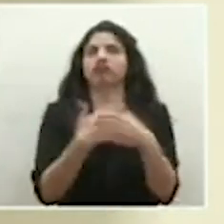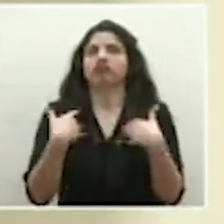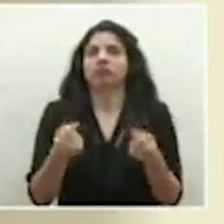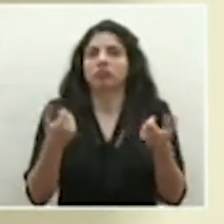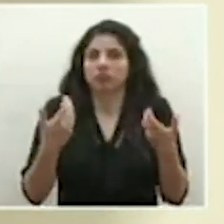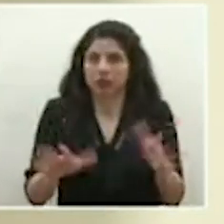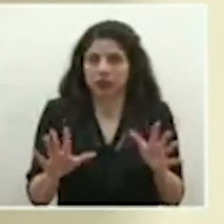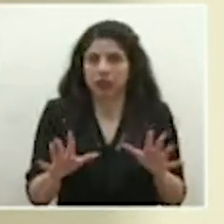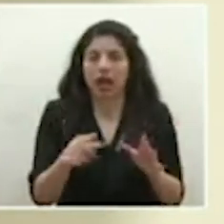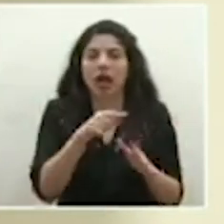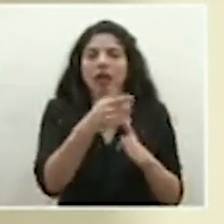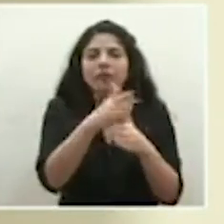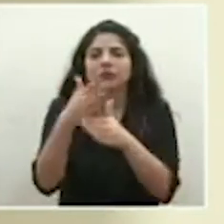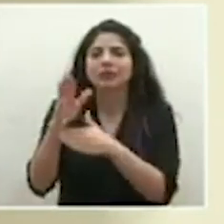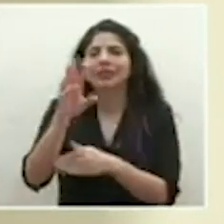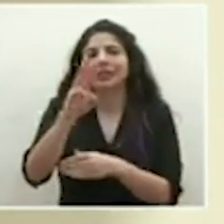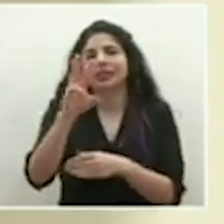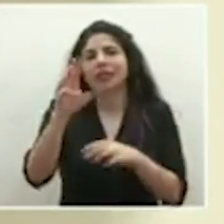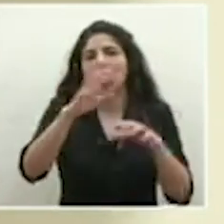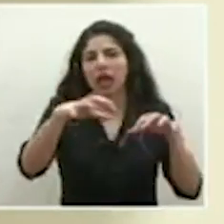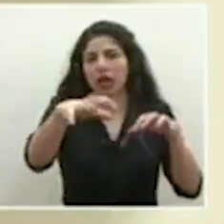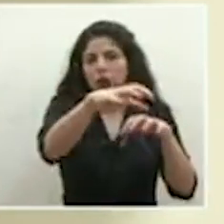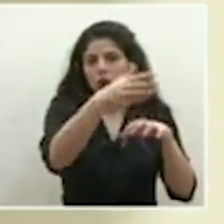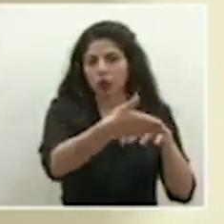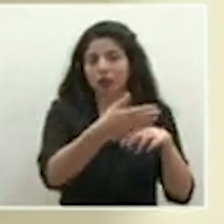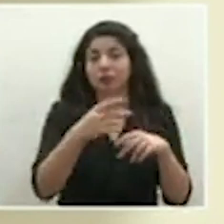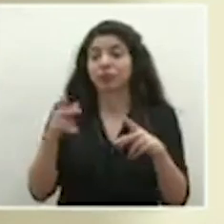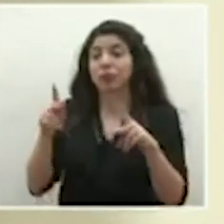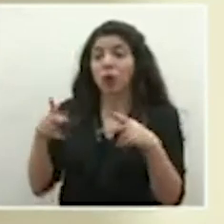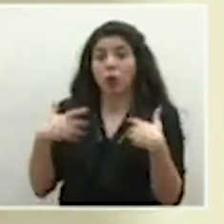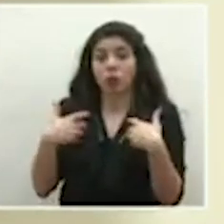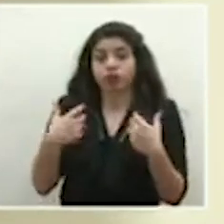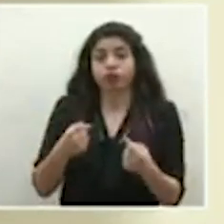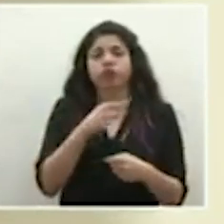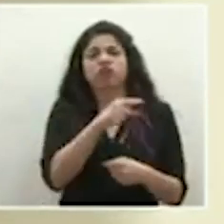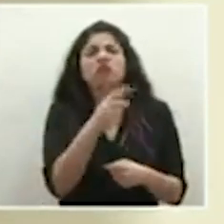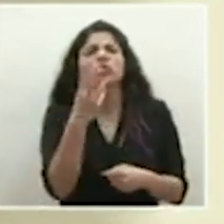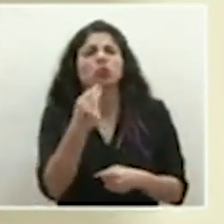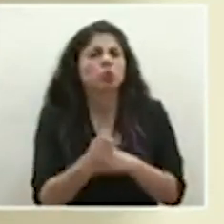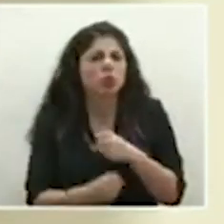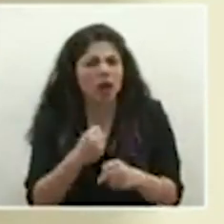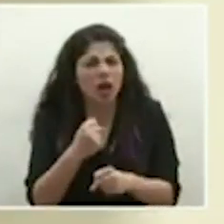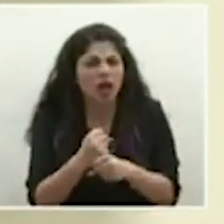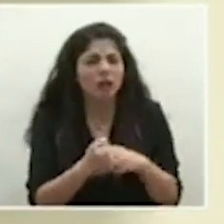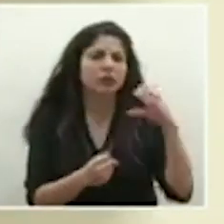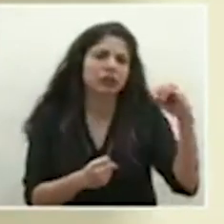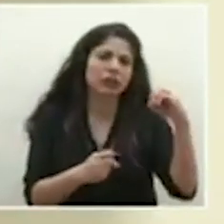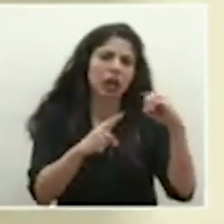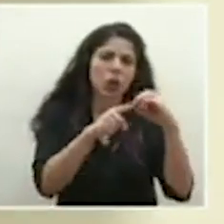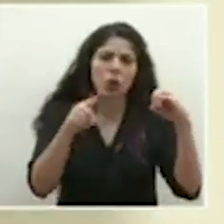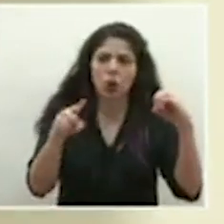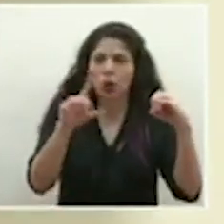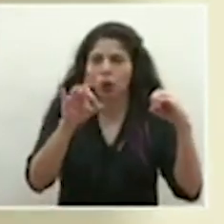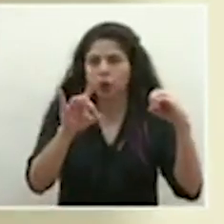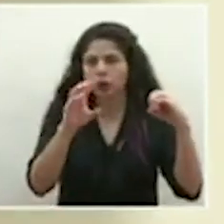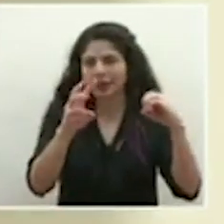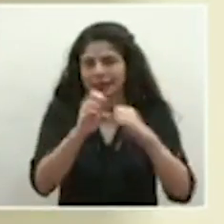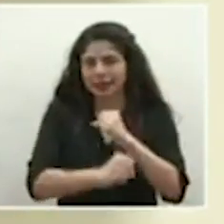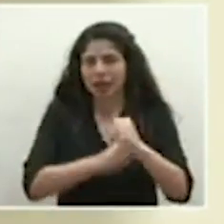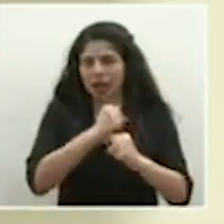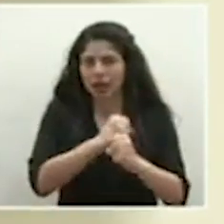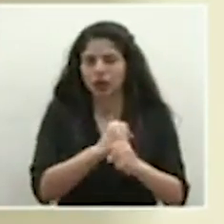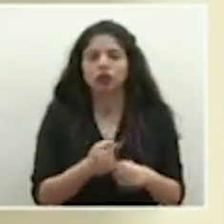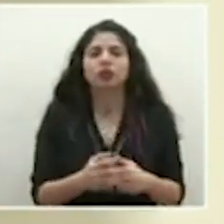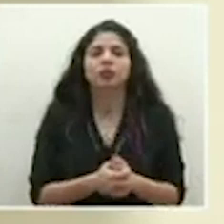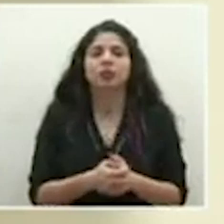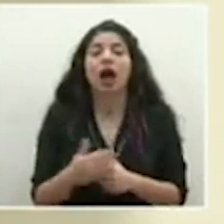están distribuidos en 66 cantones. Los casos recuperados tienen un rango de edad que va desde los 0 hasta los 86 años.